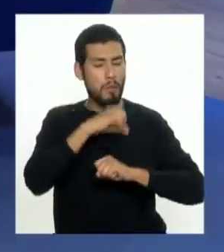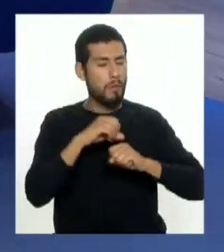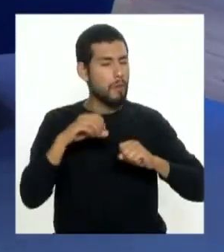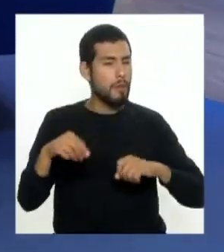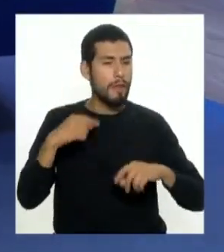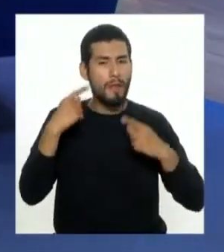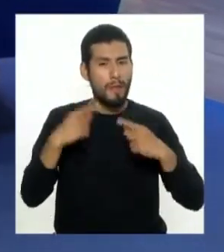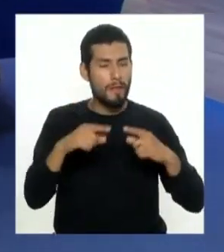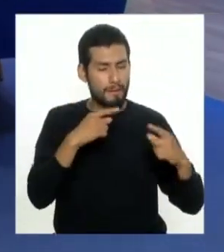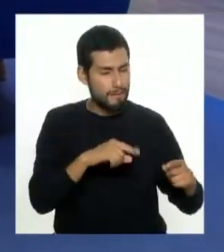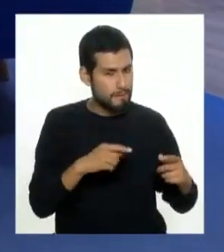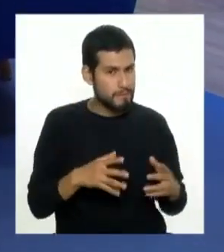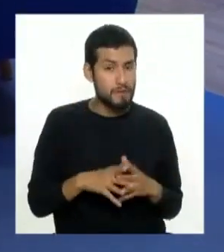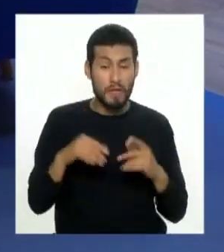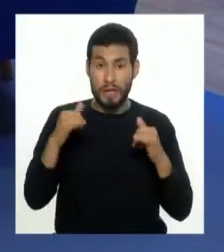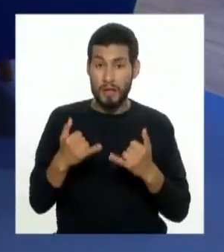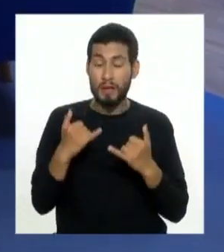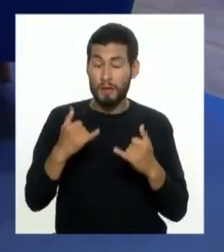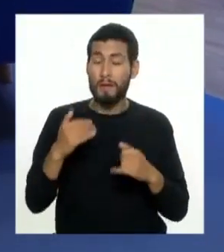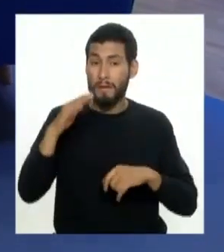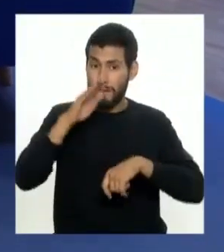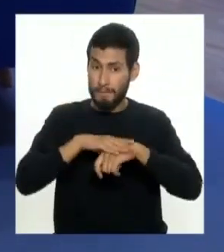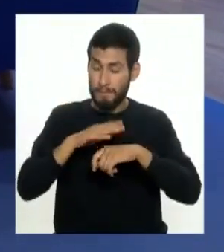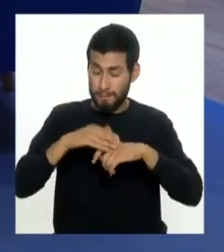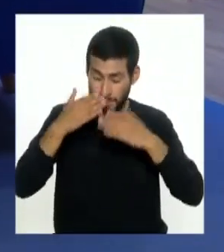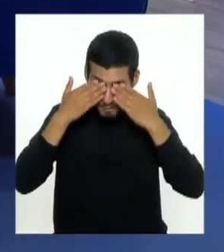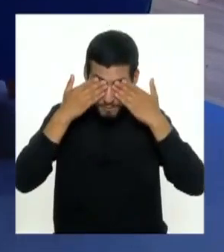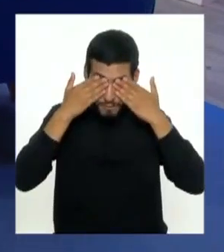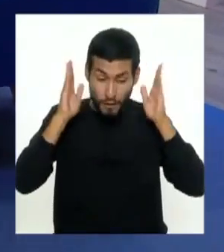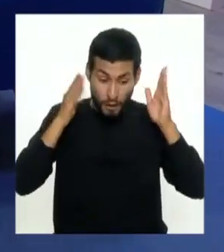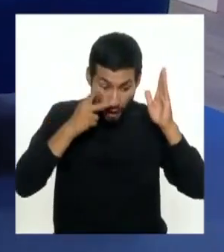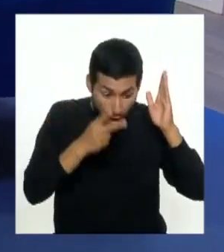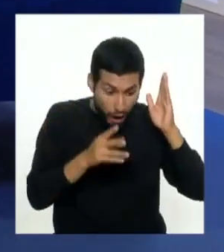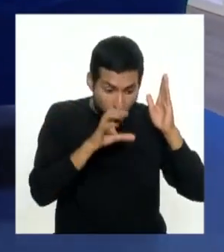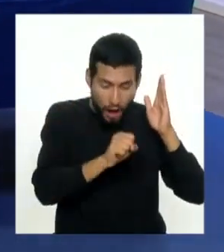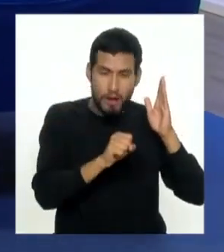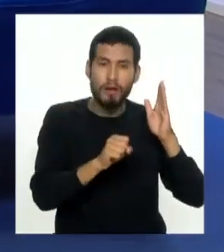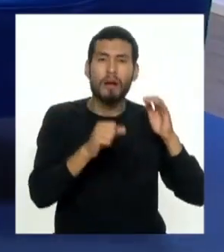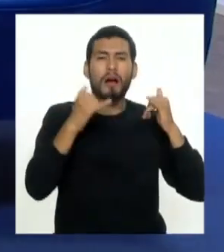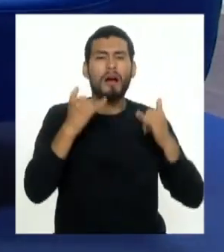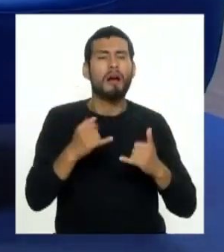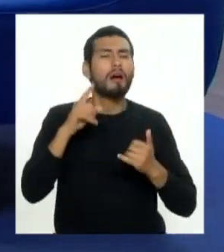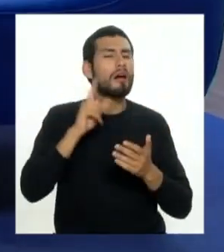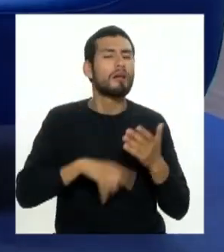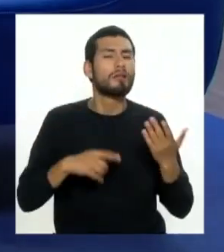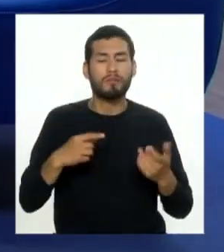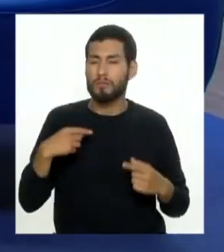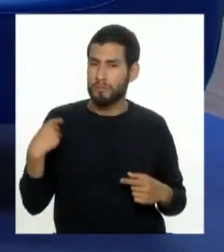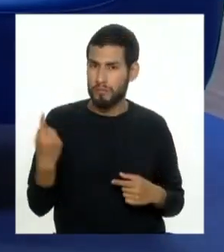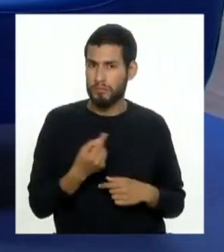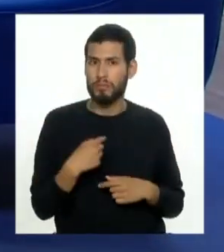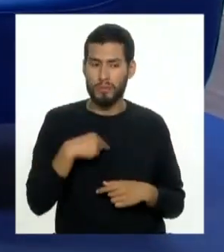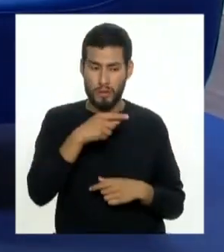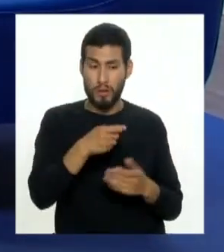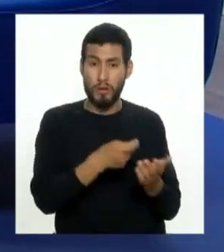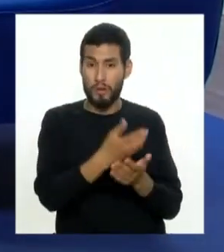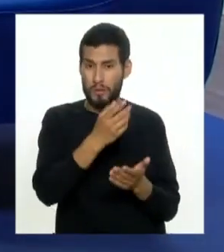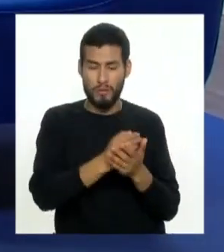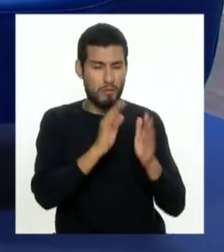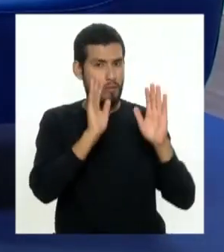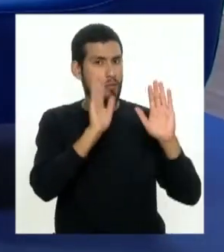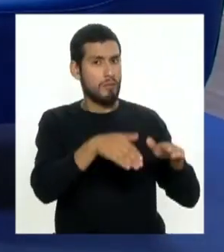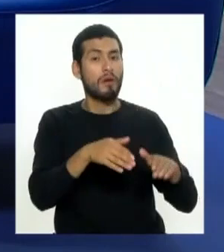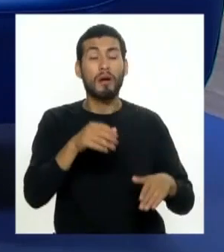estaba suscitando en el mercado pero ahora ya somos conscientes de que esto está pasando y por ende tenemos la posibilidad de dejar de comprar sus productos